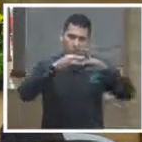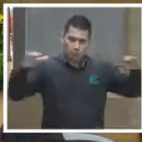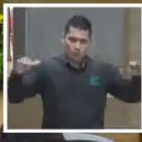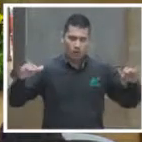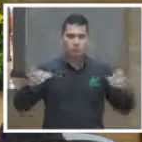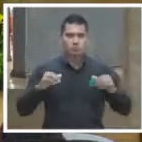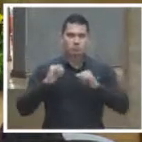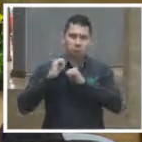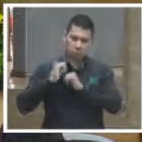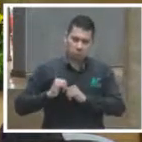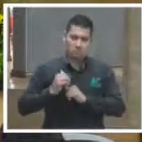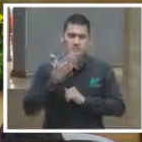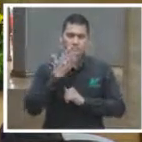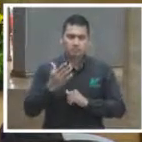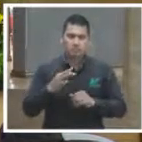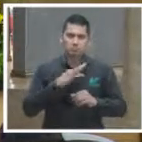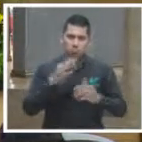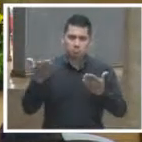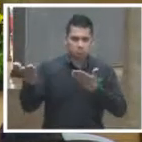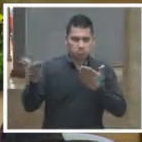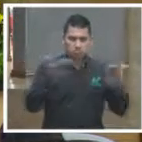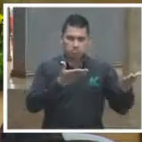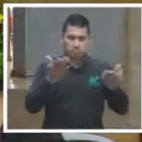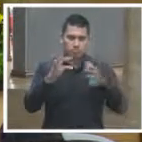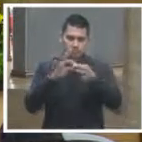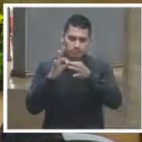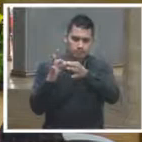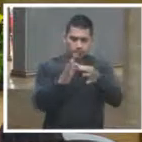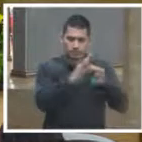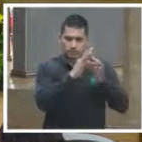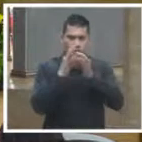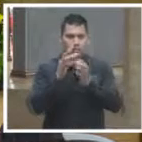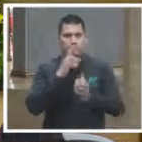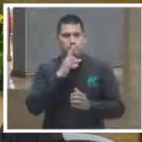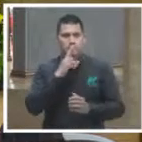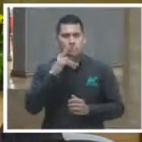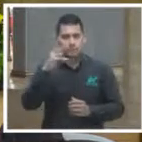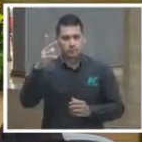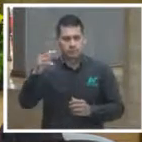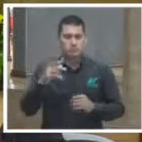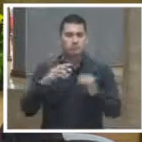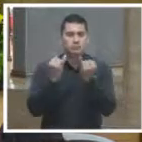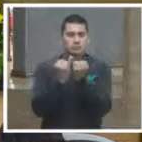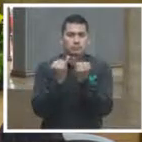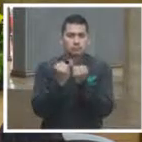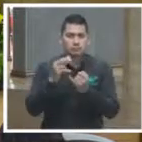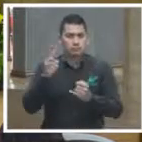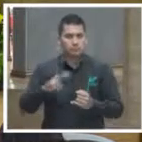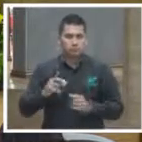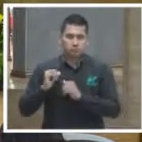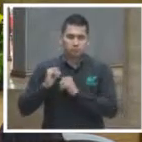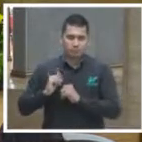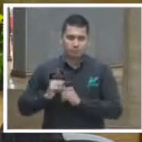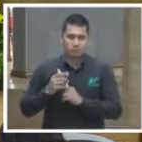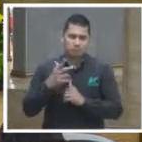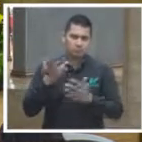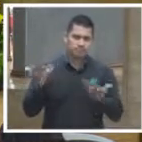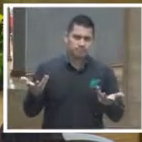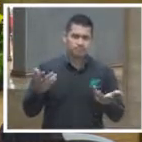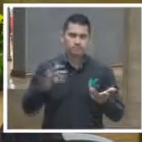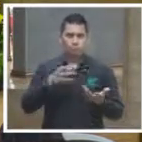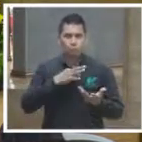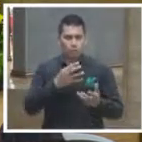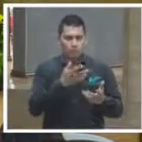el poder que convoca a la unidad sea el poder que de alguna manera se